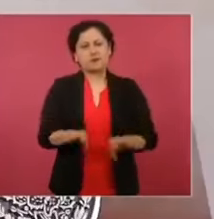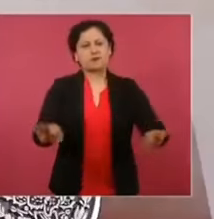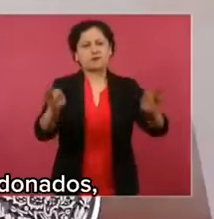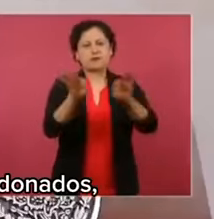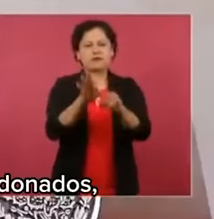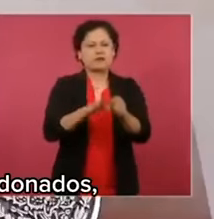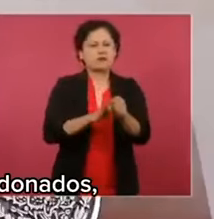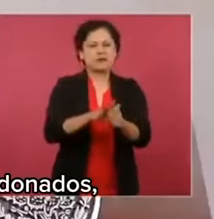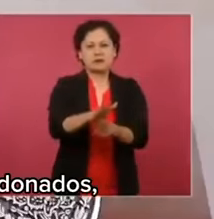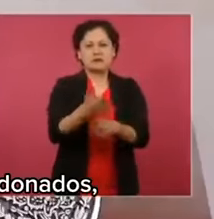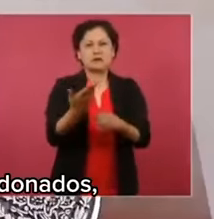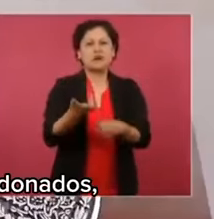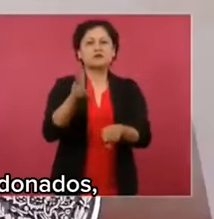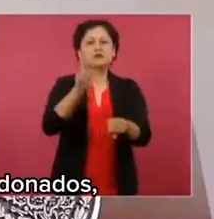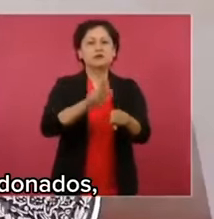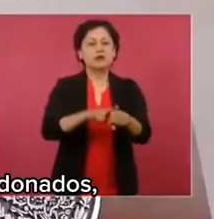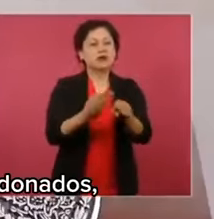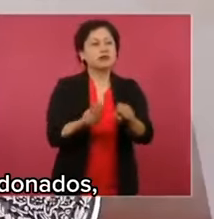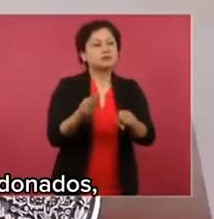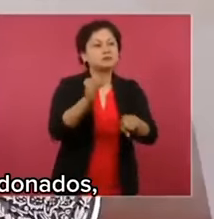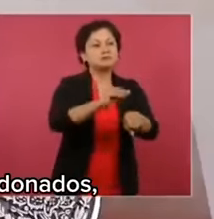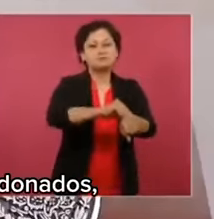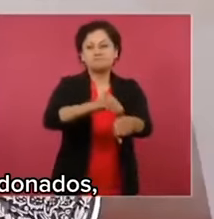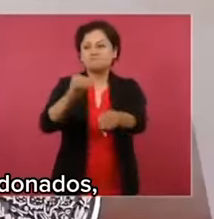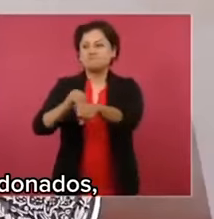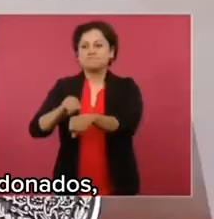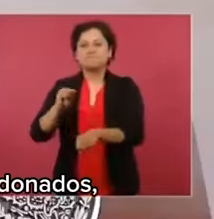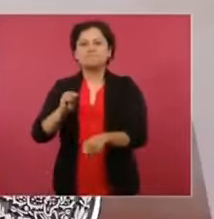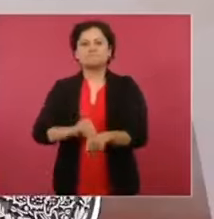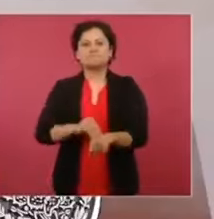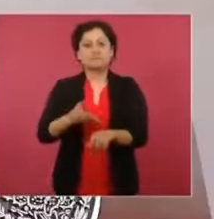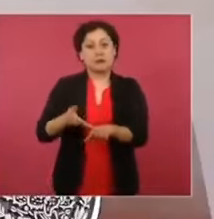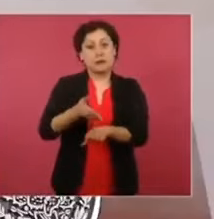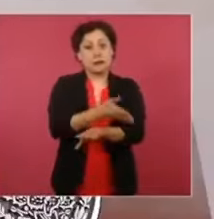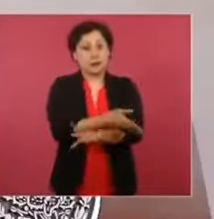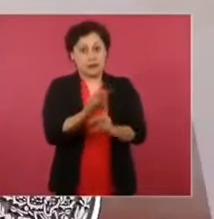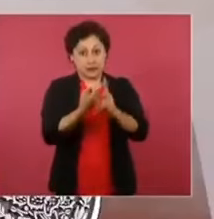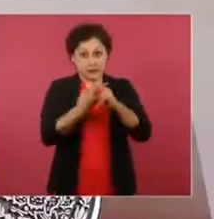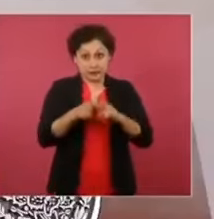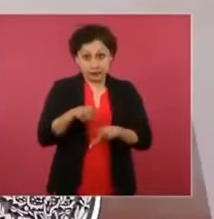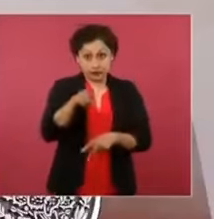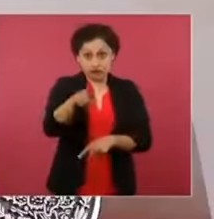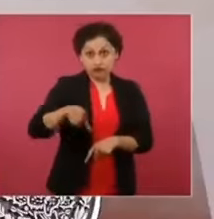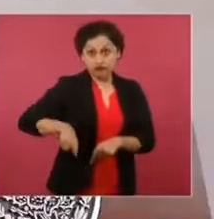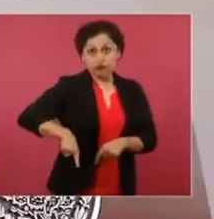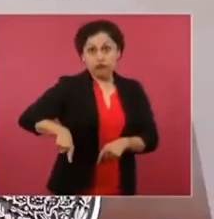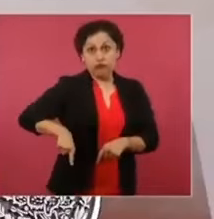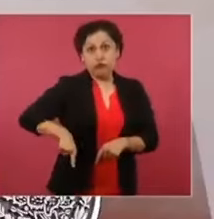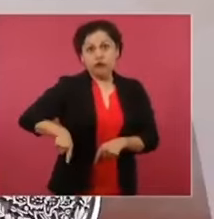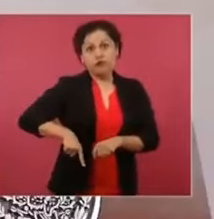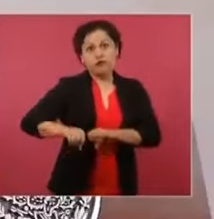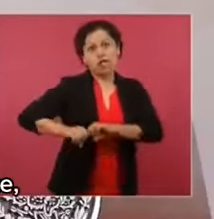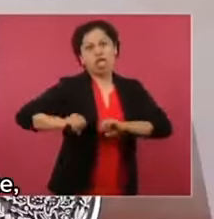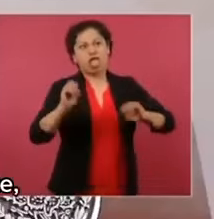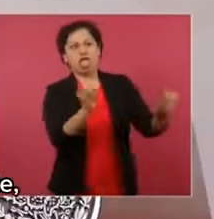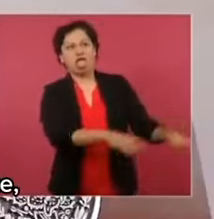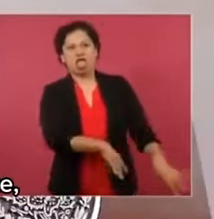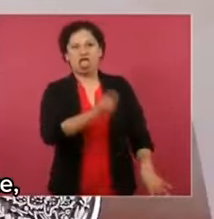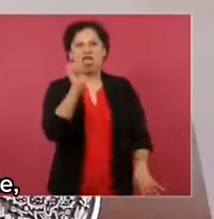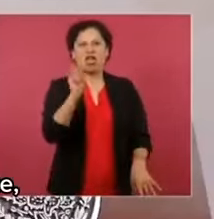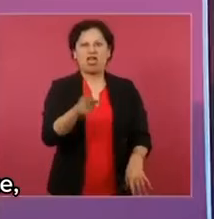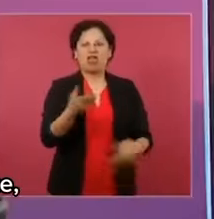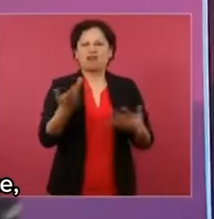hospitales que al inicio de la administración estaban abandonados, inconclusos, emproblemados, sin